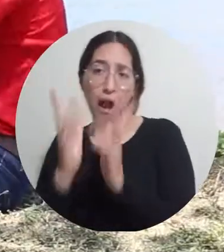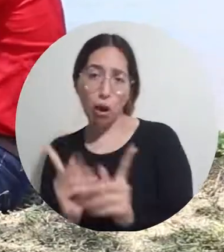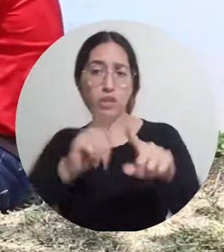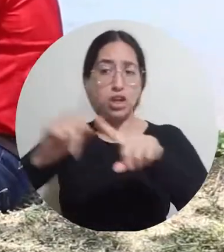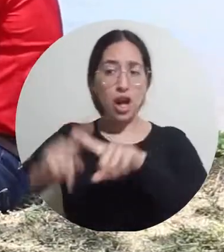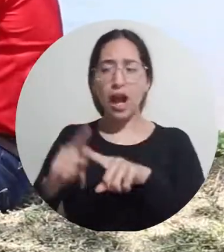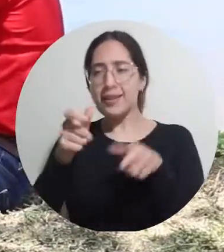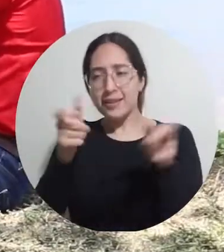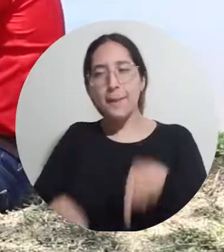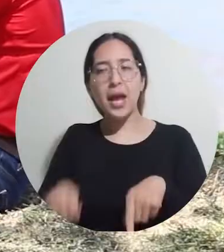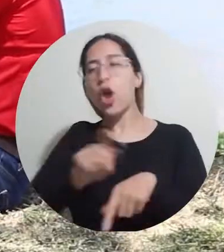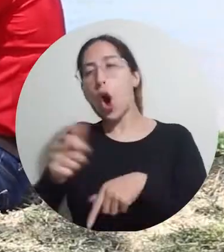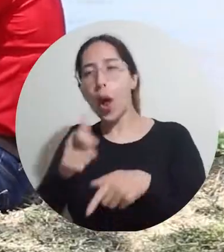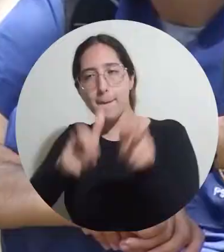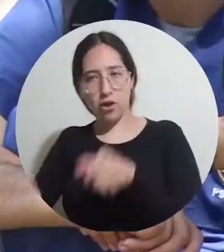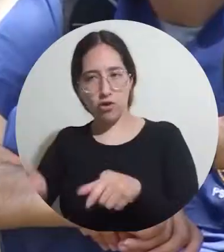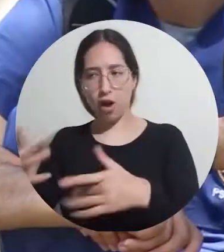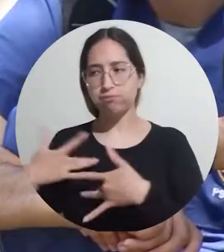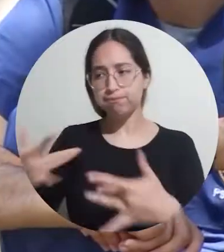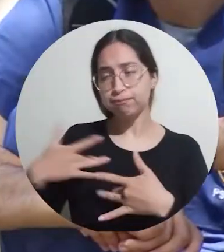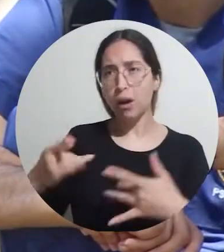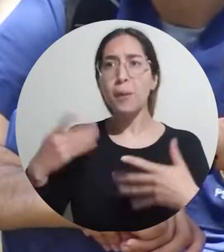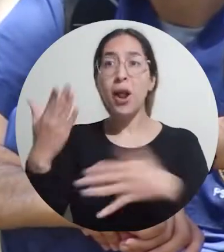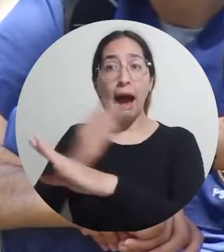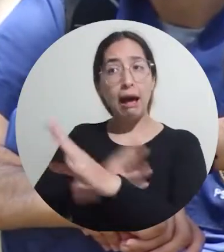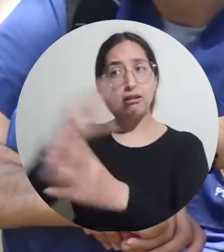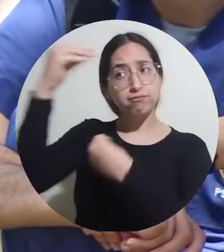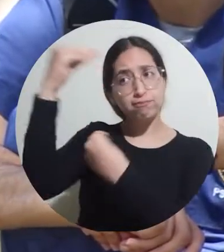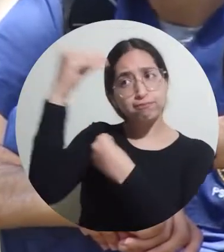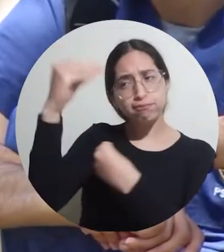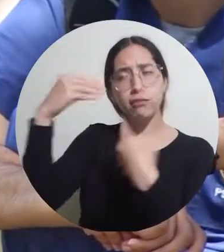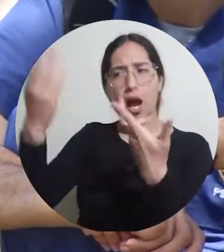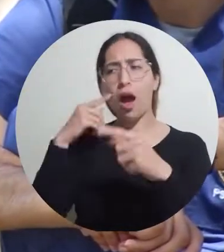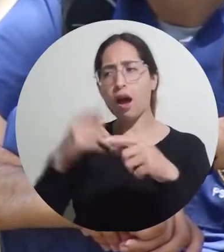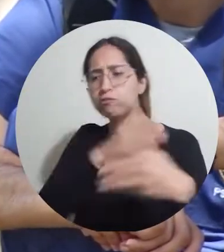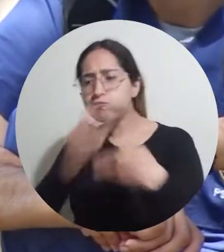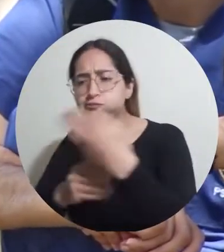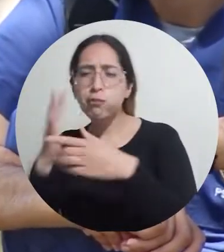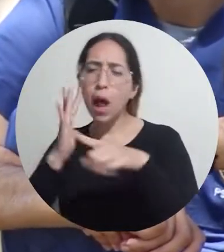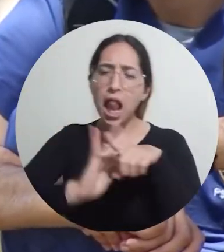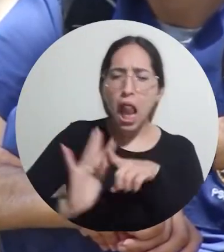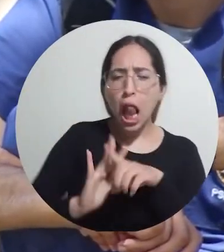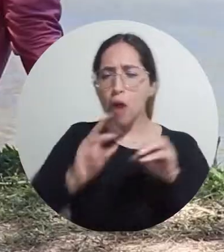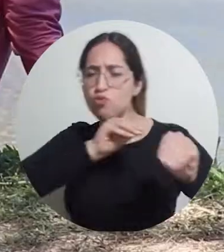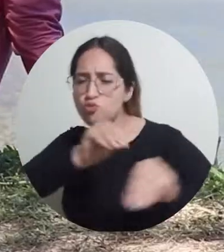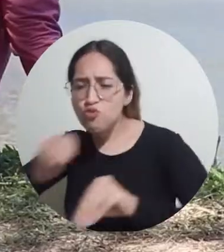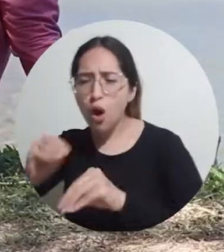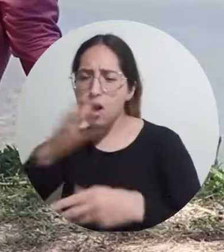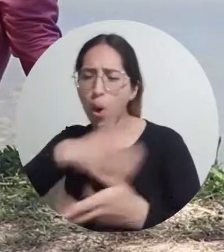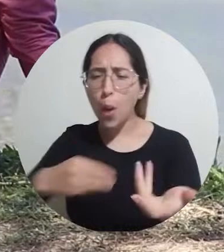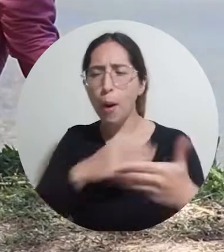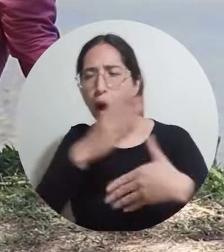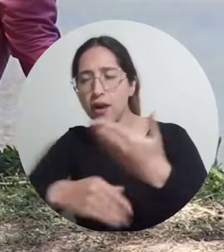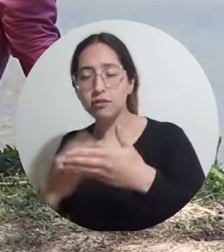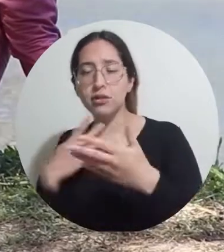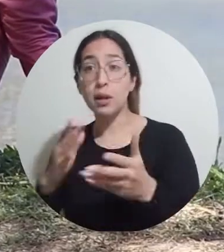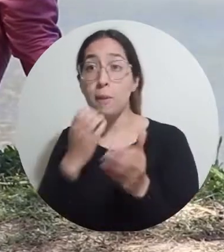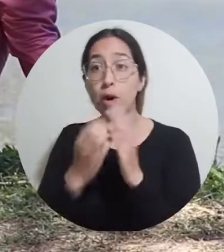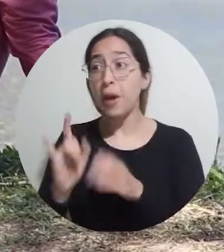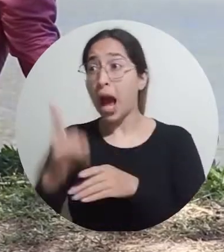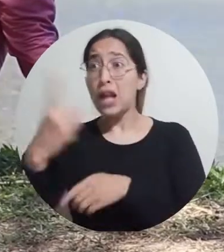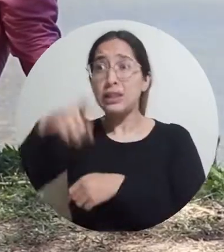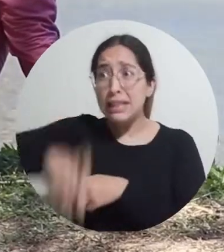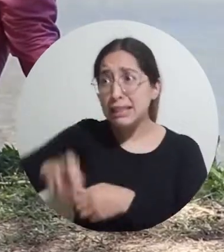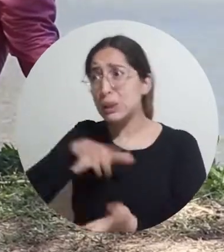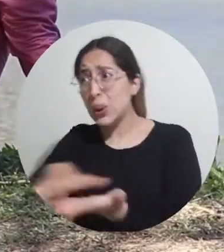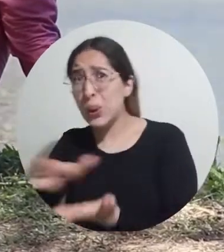profesionales voluntarios, que tras un proceso de capacitación se convirtieron en facilitadores y han constituido una red de apoyo para brindar los